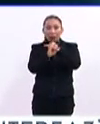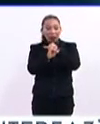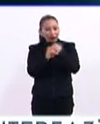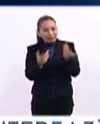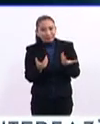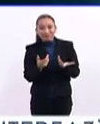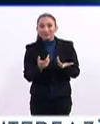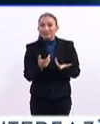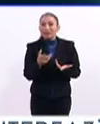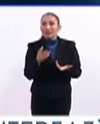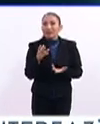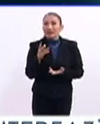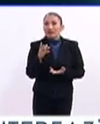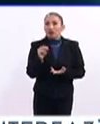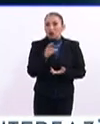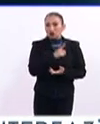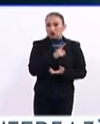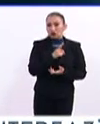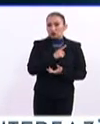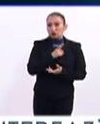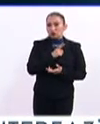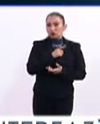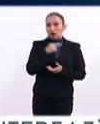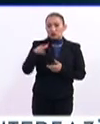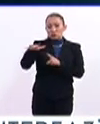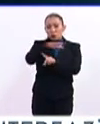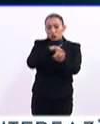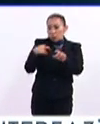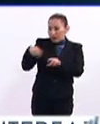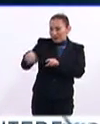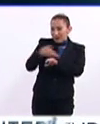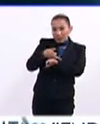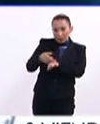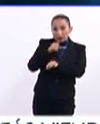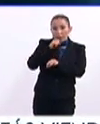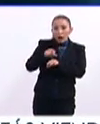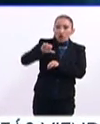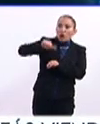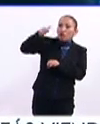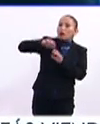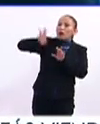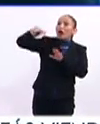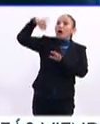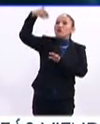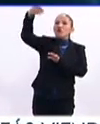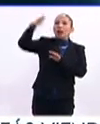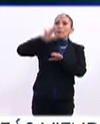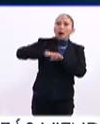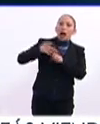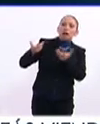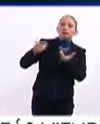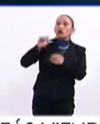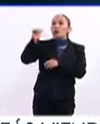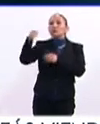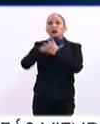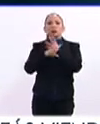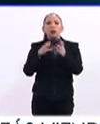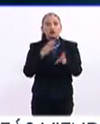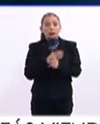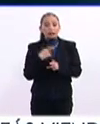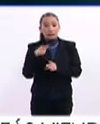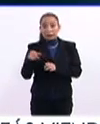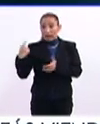no solo con su contexto inmediato, sino con contextos ya mucho más lejanos.